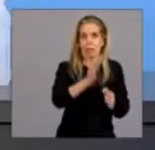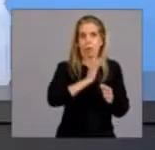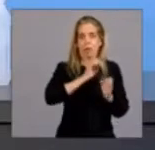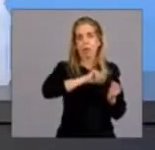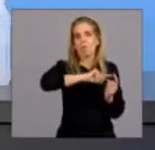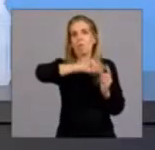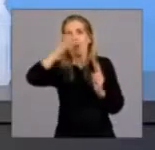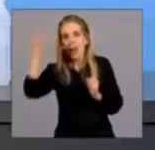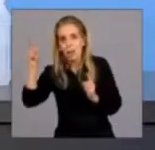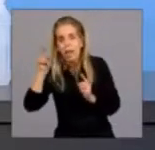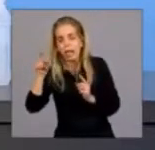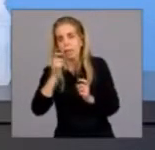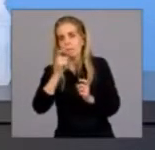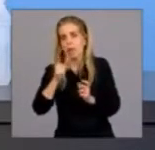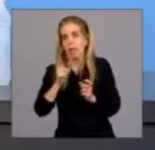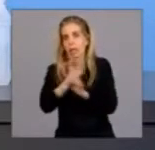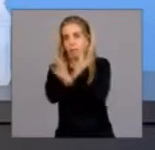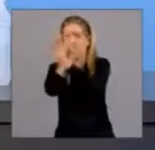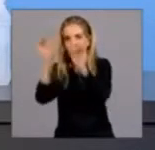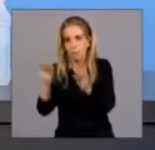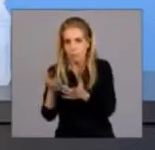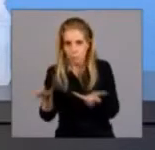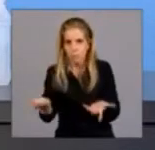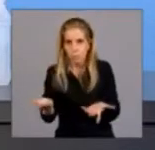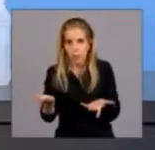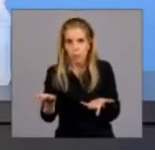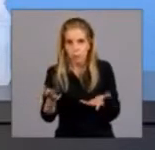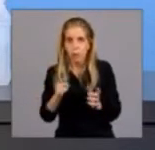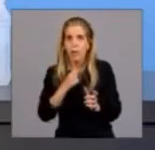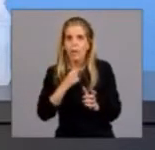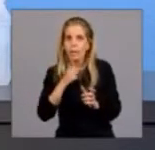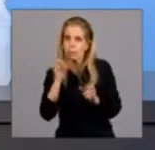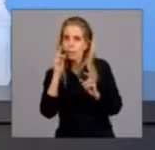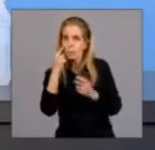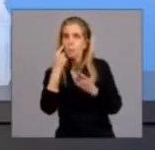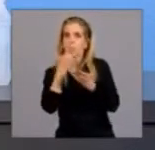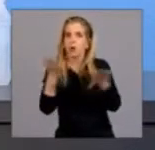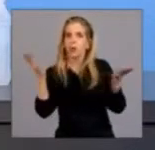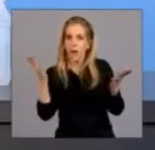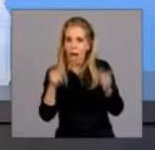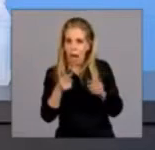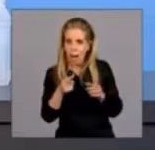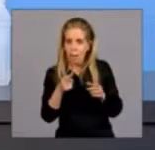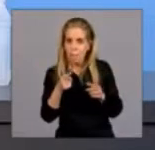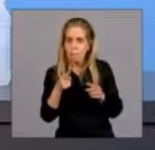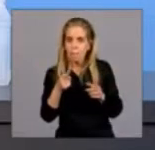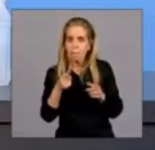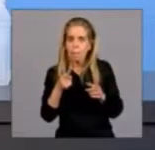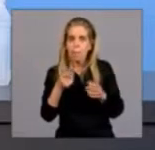Y por eso, yo quise señalar esto, porque